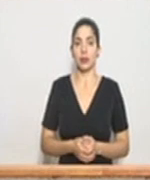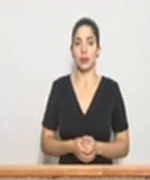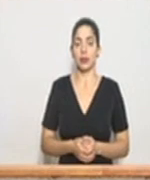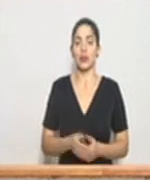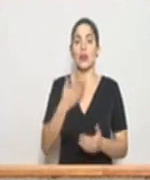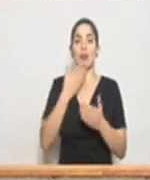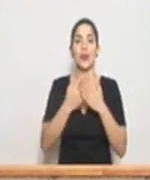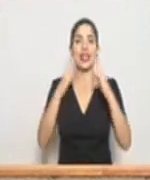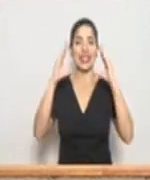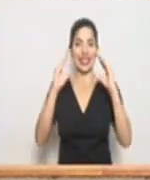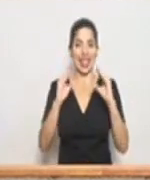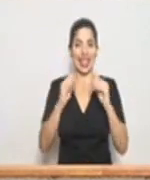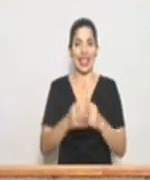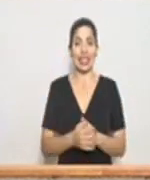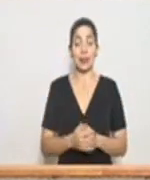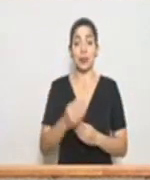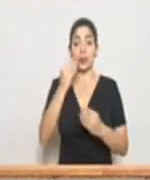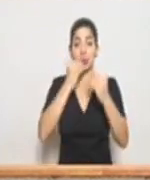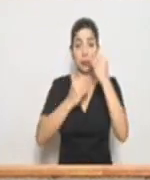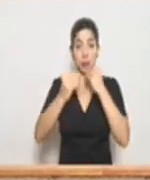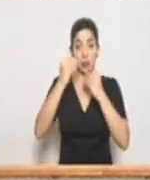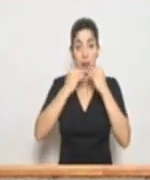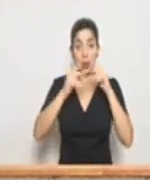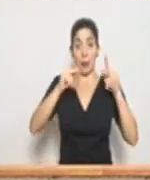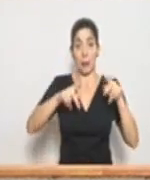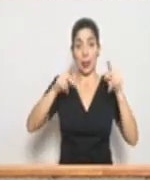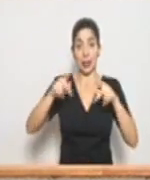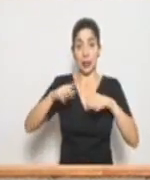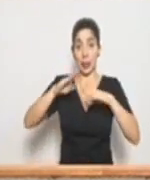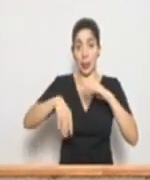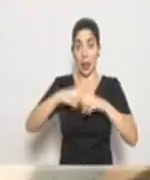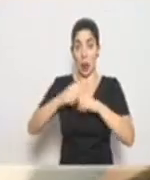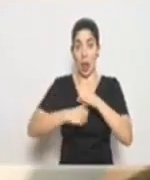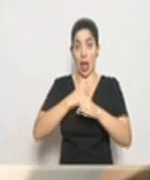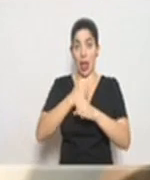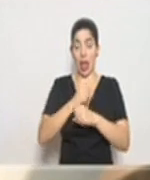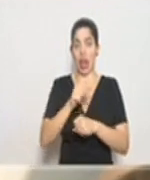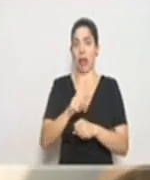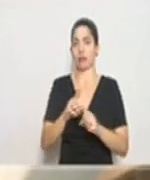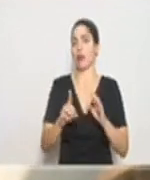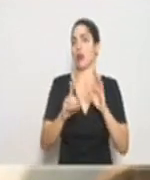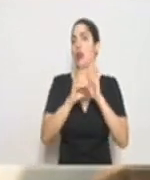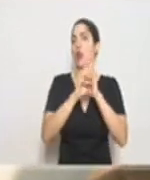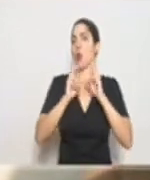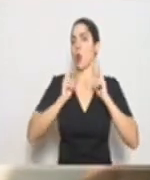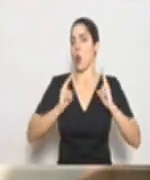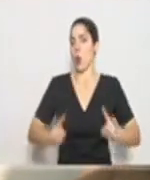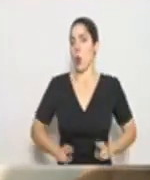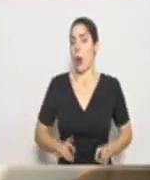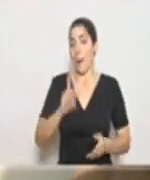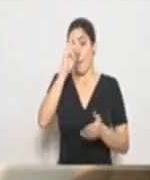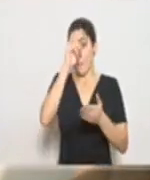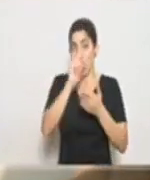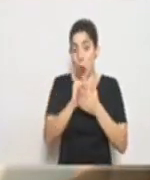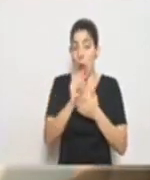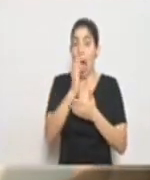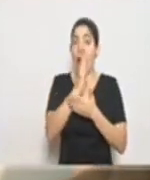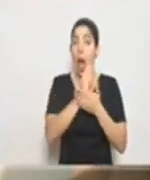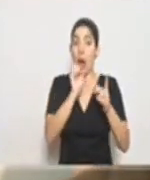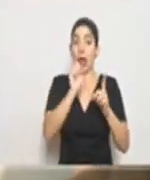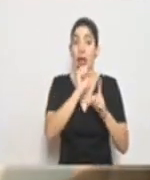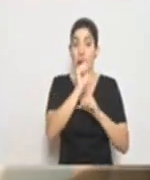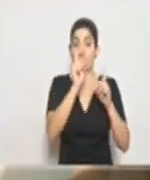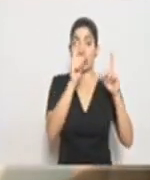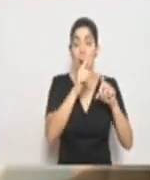Buenas tardes. La alimentación de las personas menores de edad es un derecho humano, y por ese motivo aún en esta circunstancia el